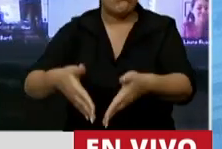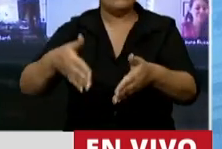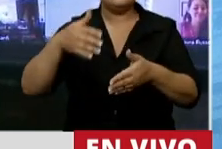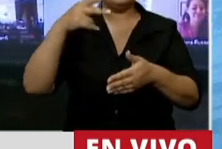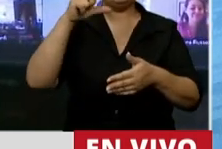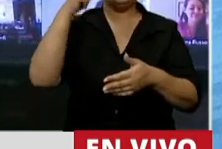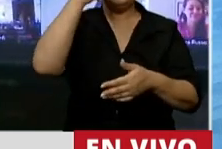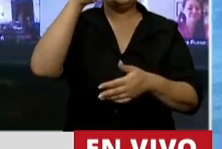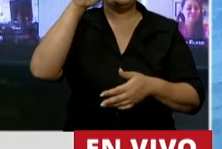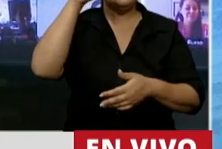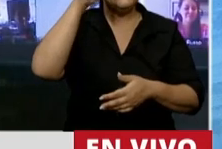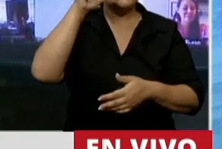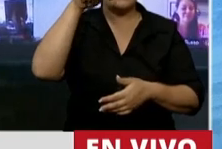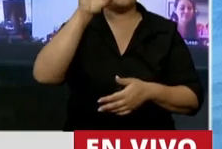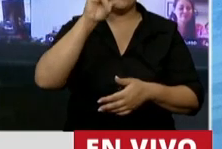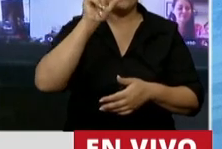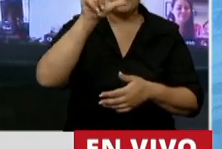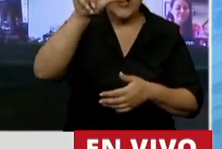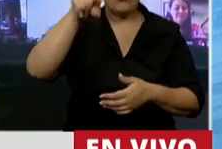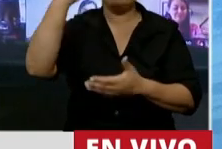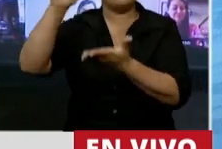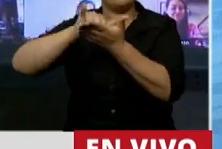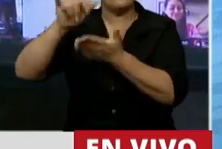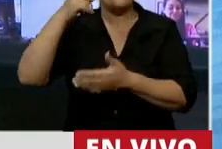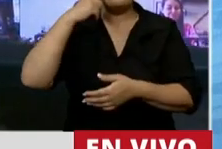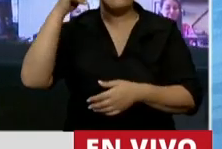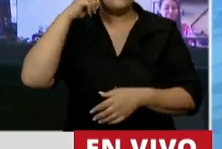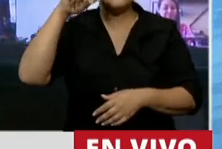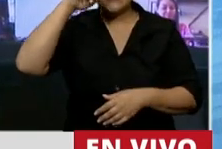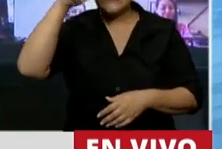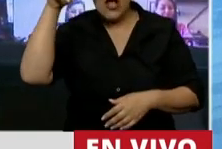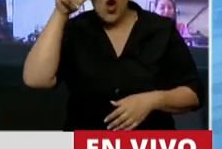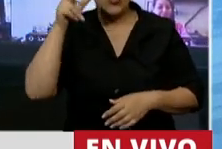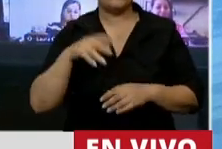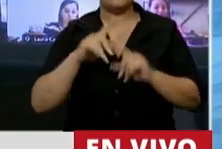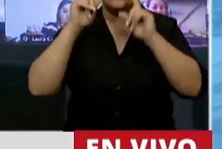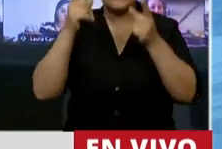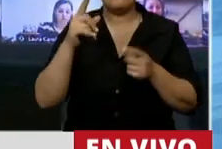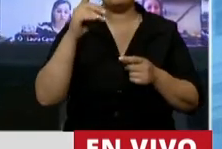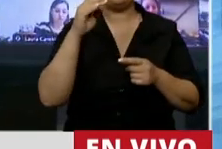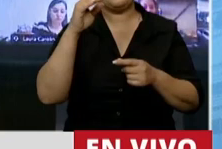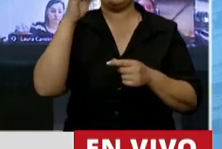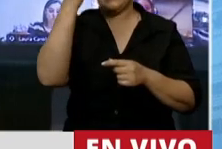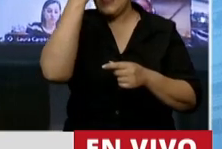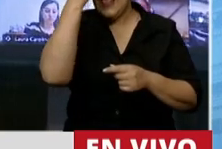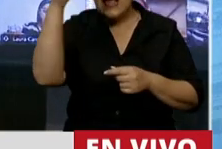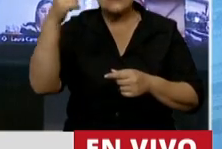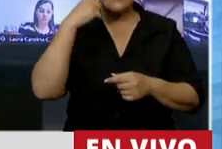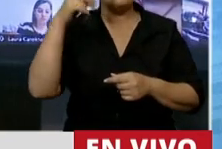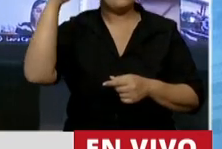Chernoville, Love Canal en Nueva York en 1978, Bhopal en la India en